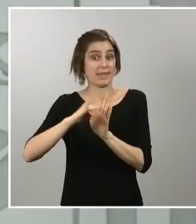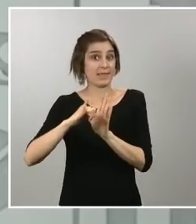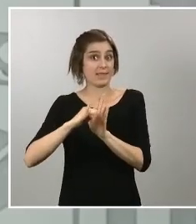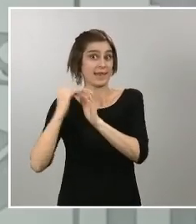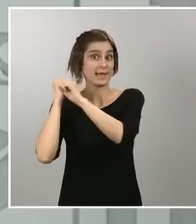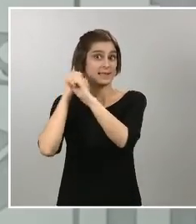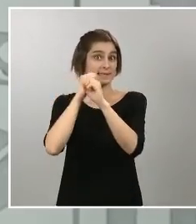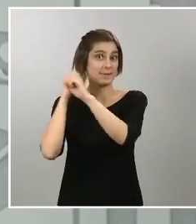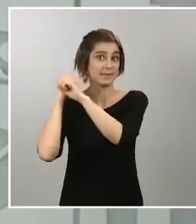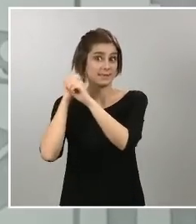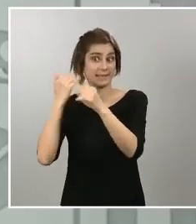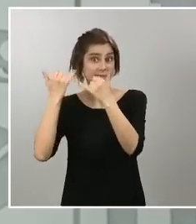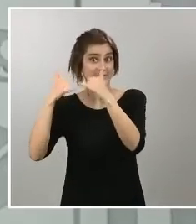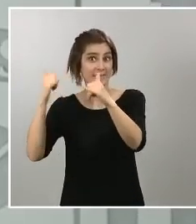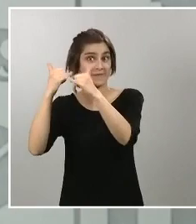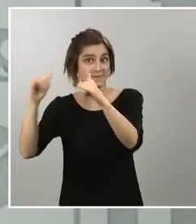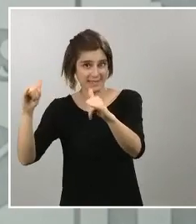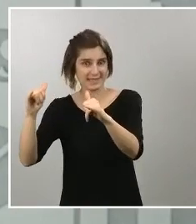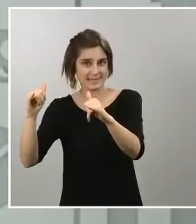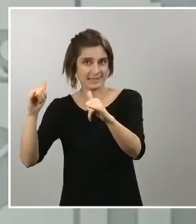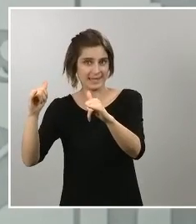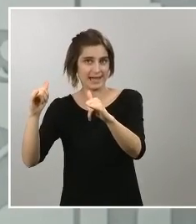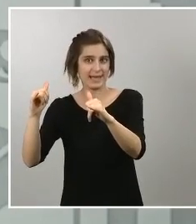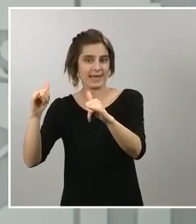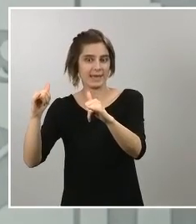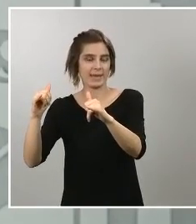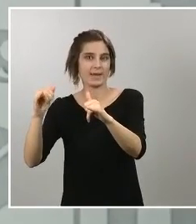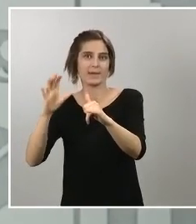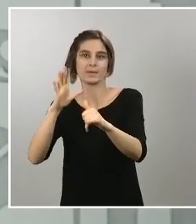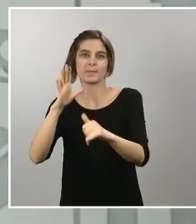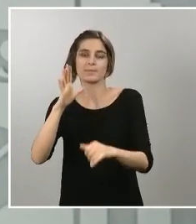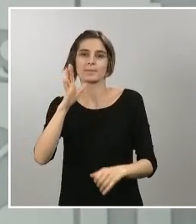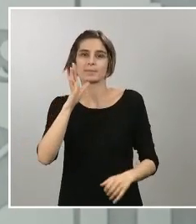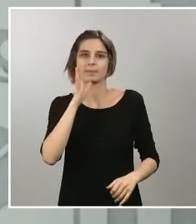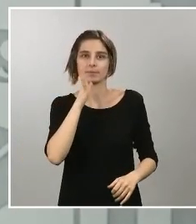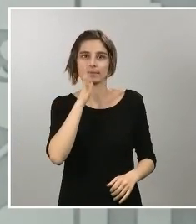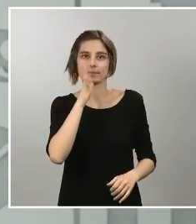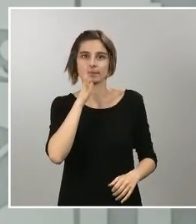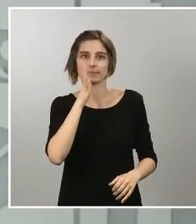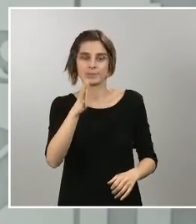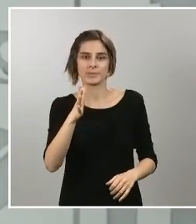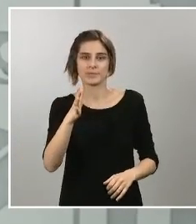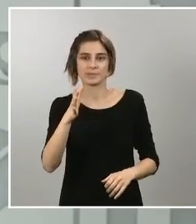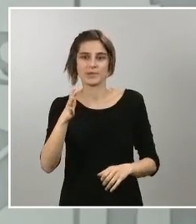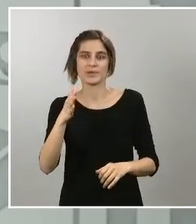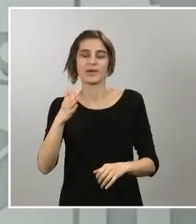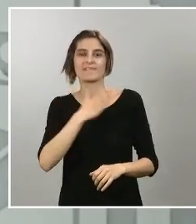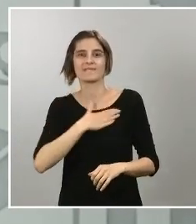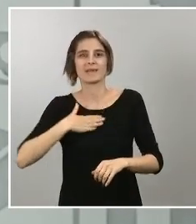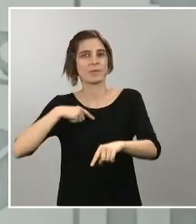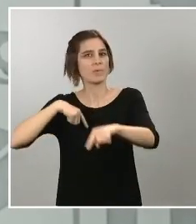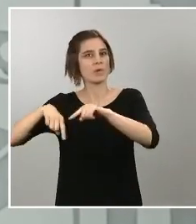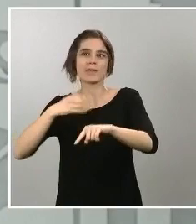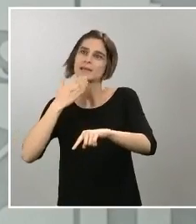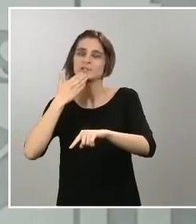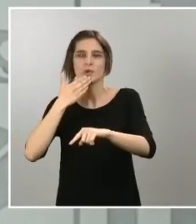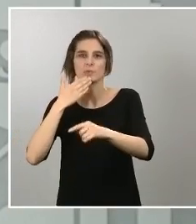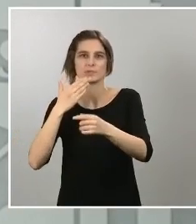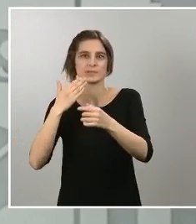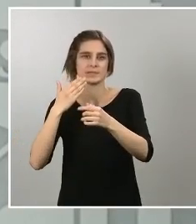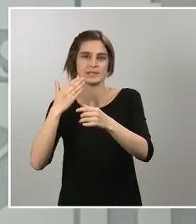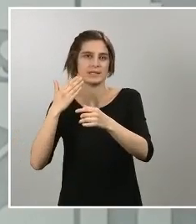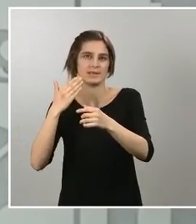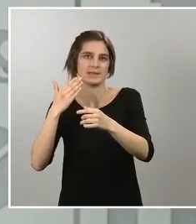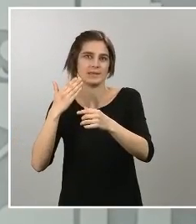anticipando de alguna manera la celebración de esos días y por tanto con este permiso retribuido recuperable